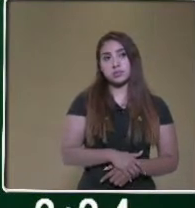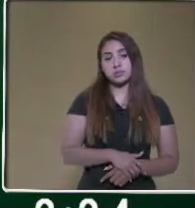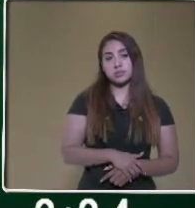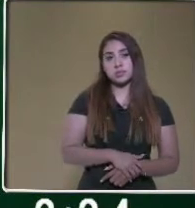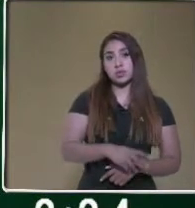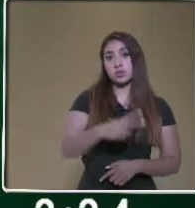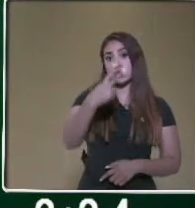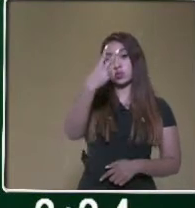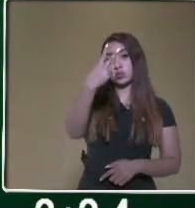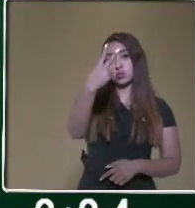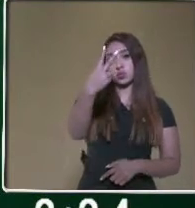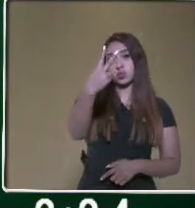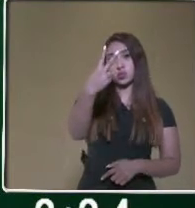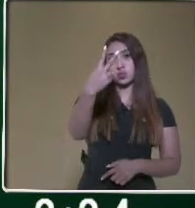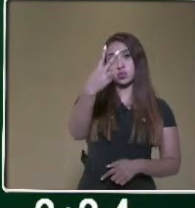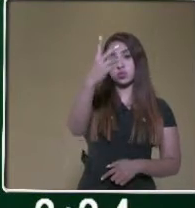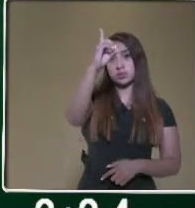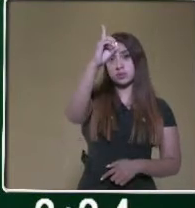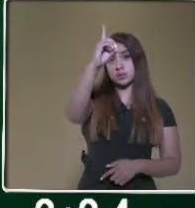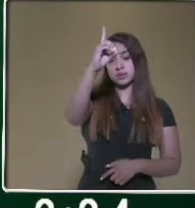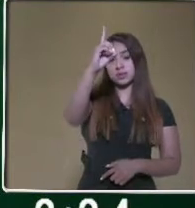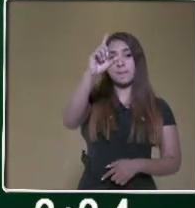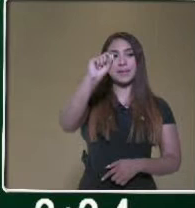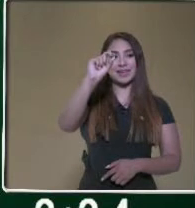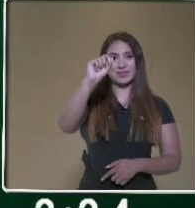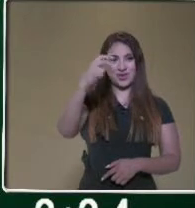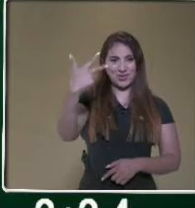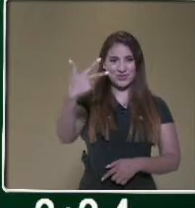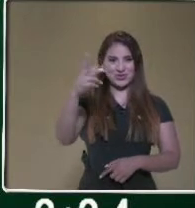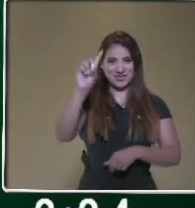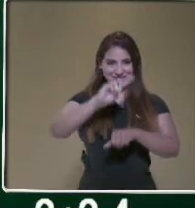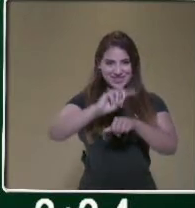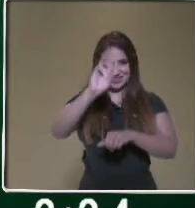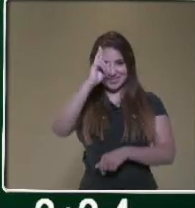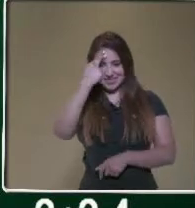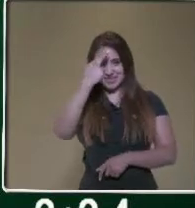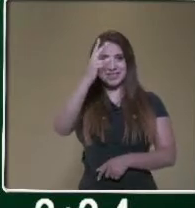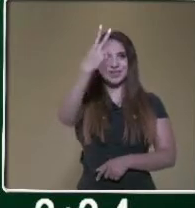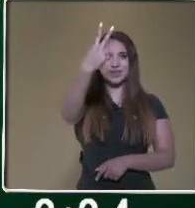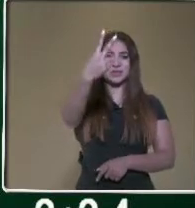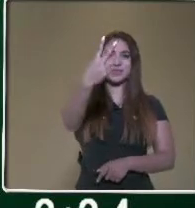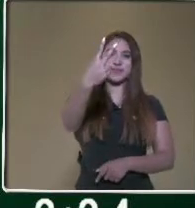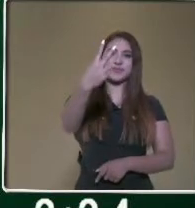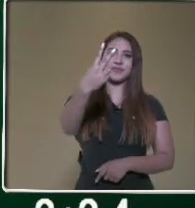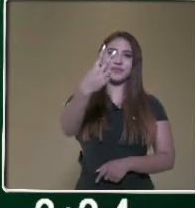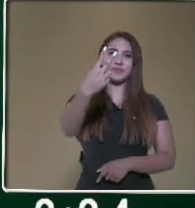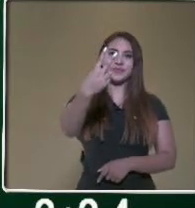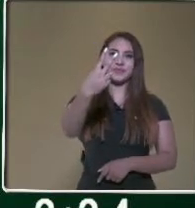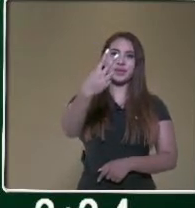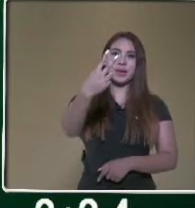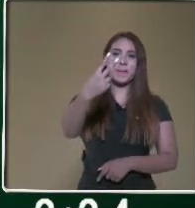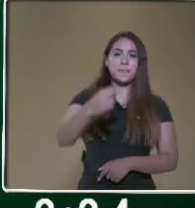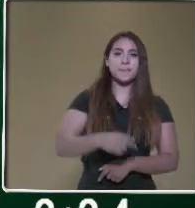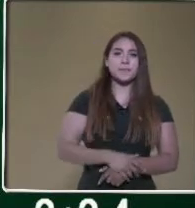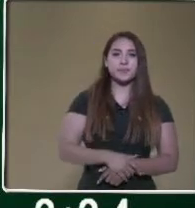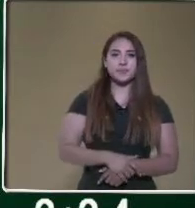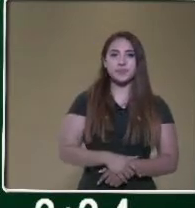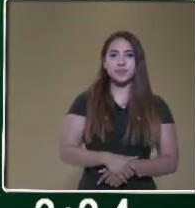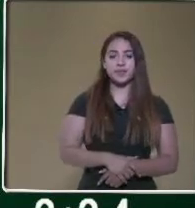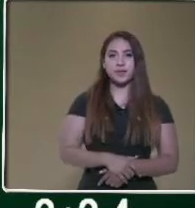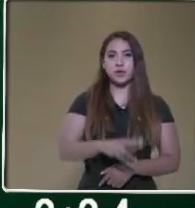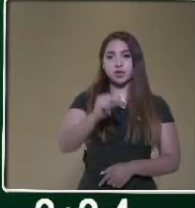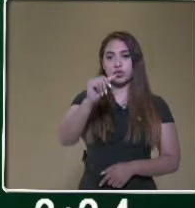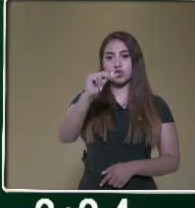que tenemos de los 28 días vamos a multiplicar por el número de automóviles de producción que es